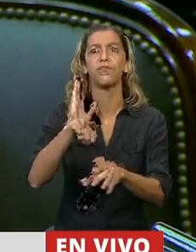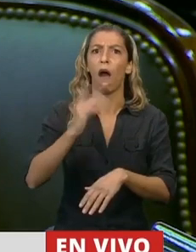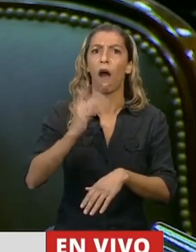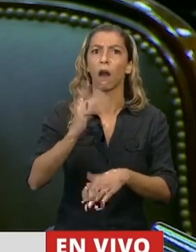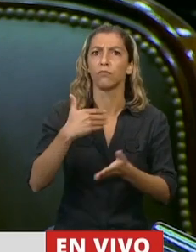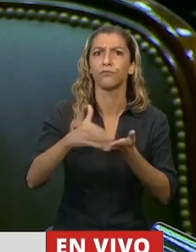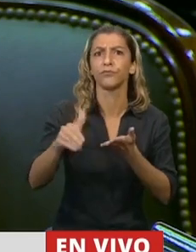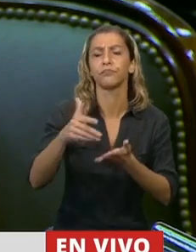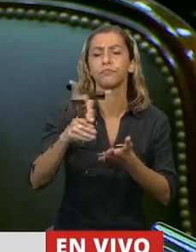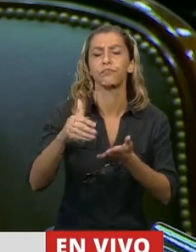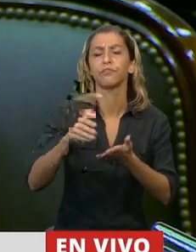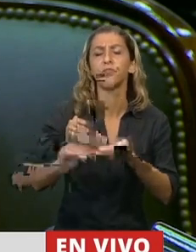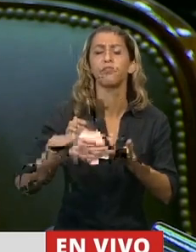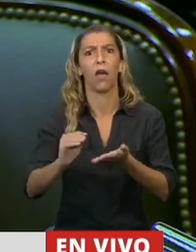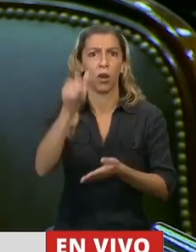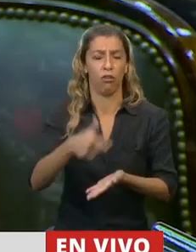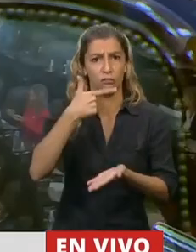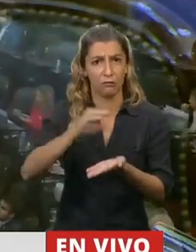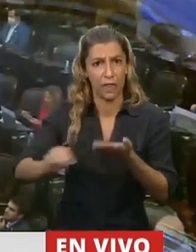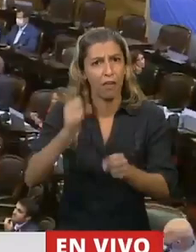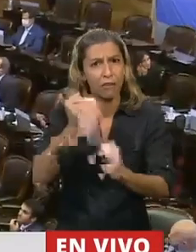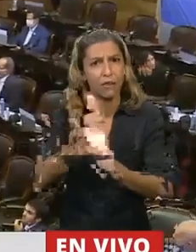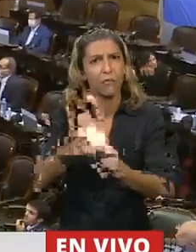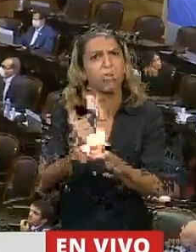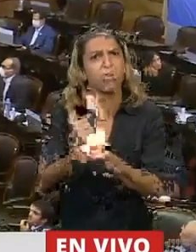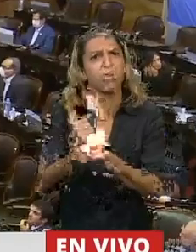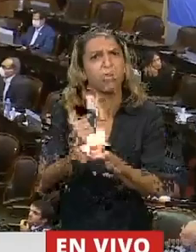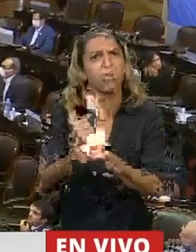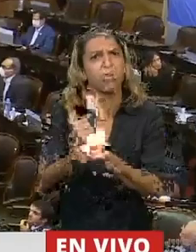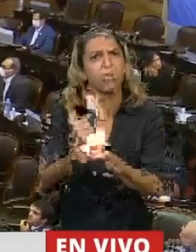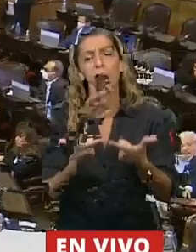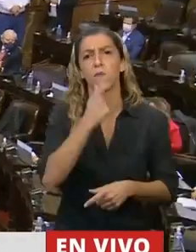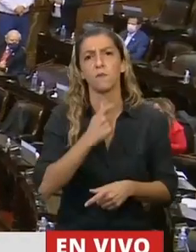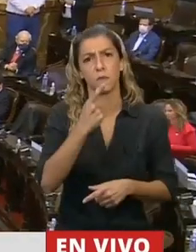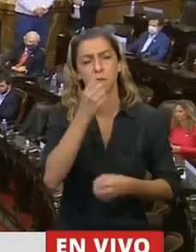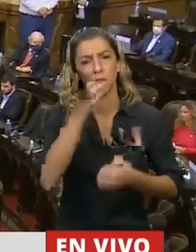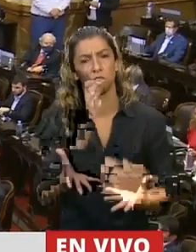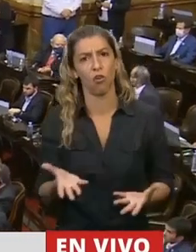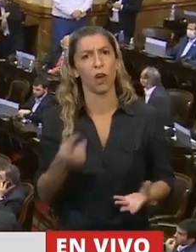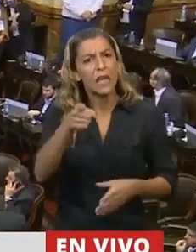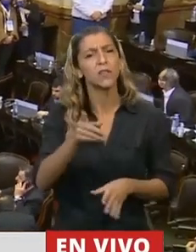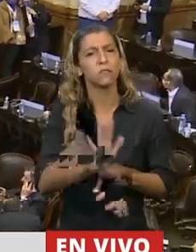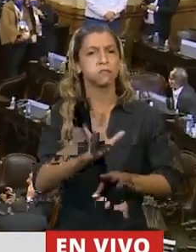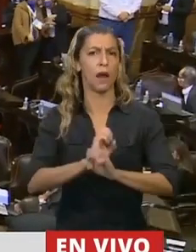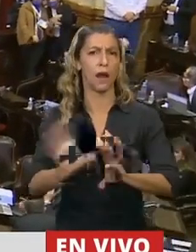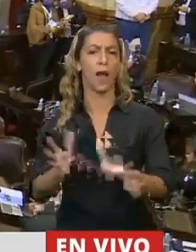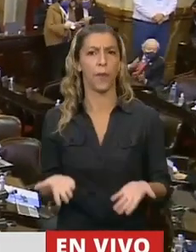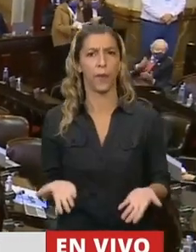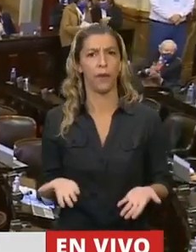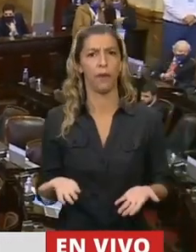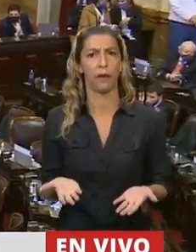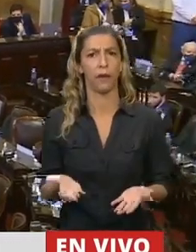del pueblo de la provincia de Mendoza. Es grave, es grave porque hace la institucionalidad que un senador de un